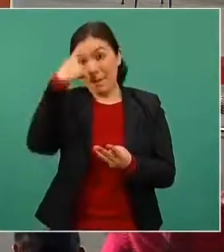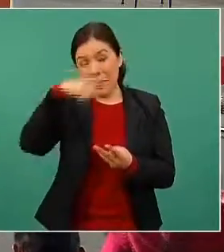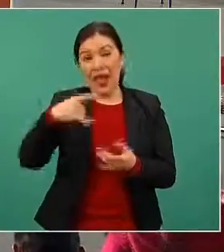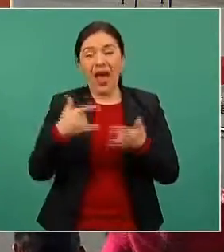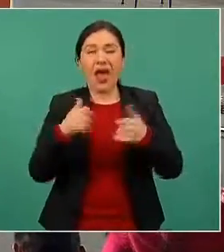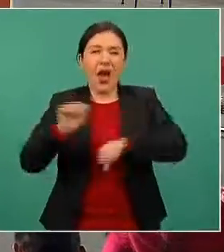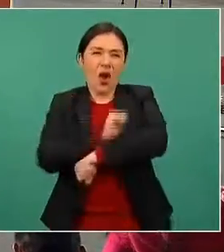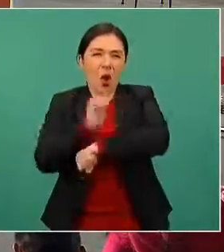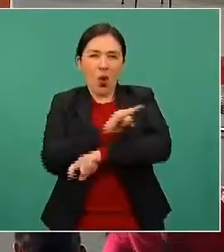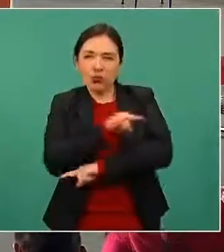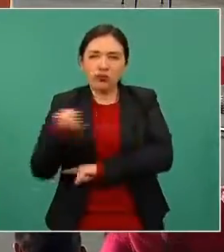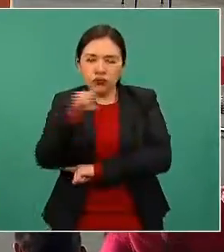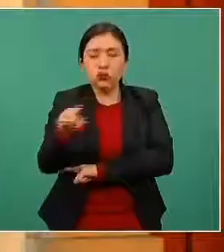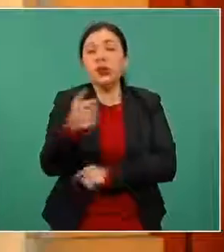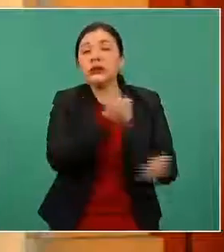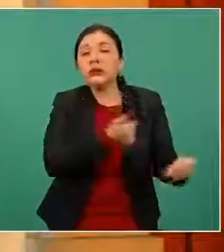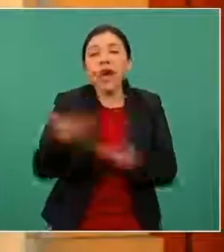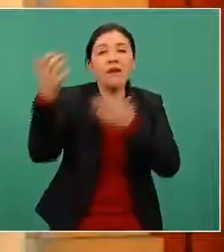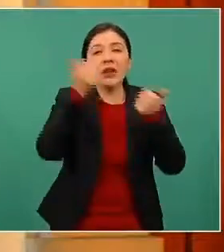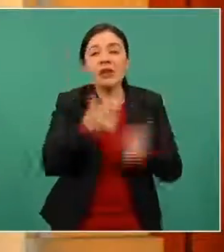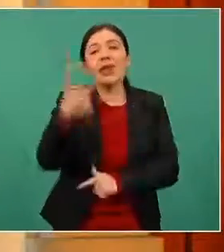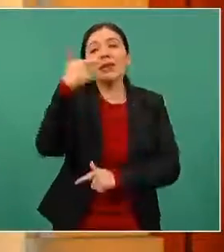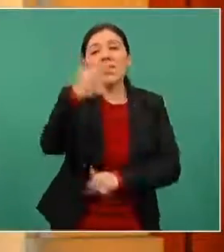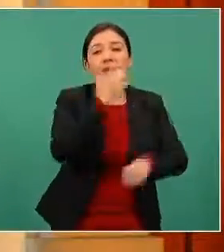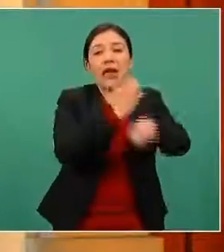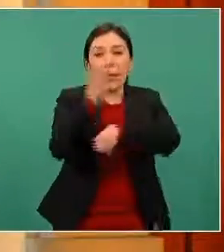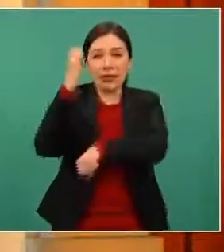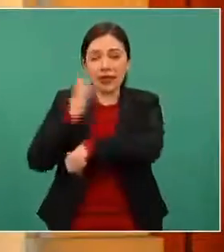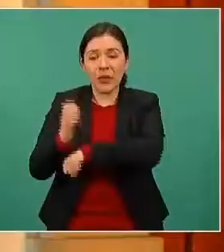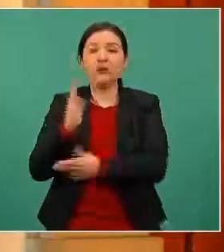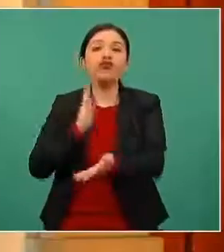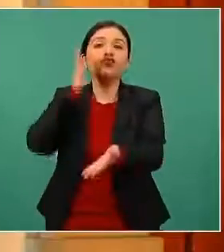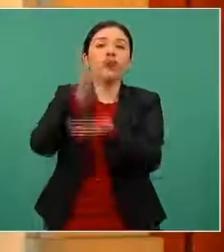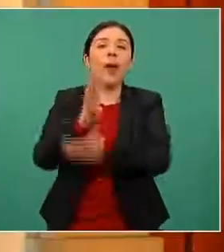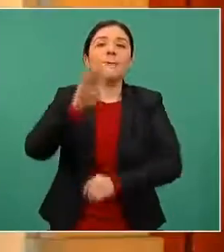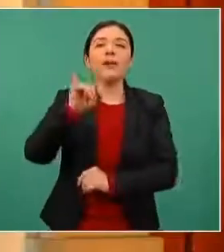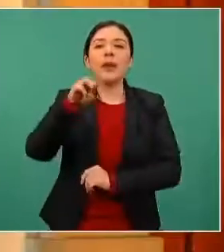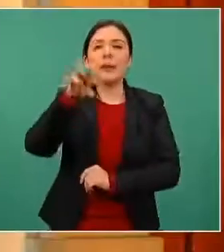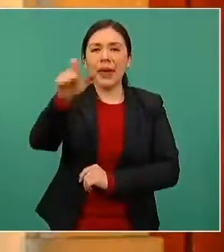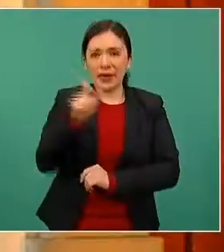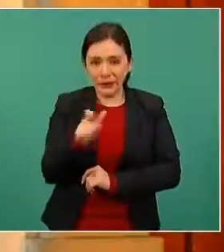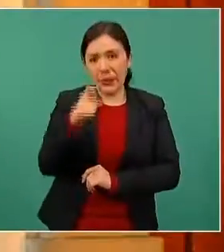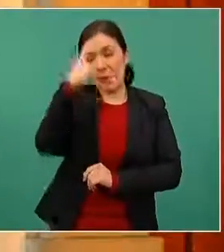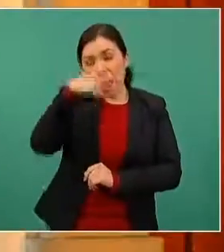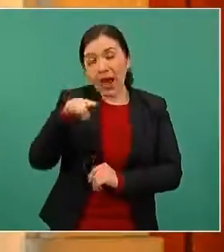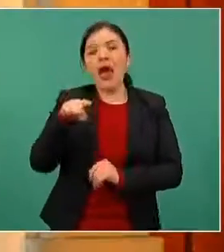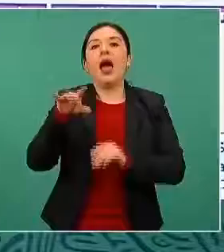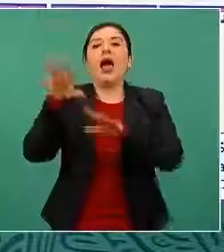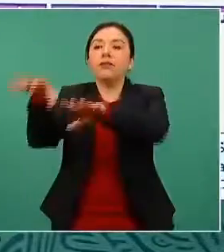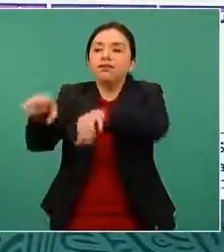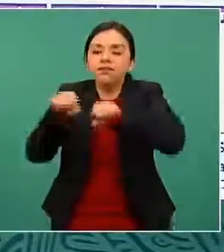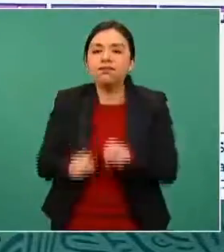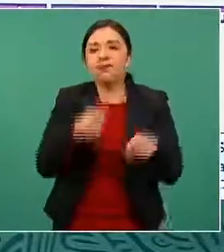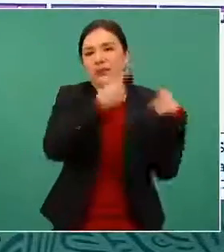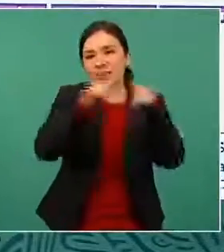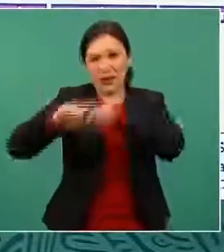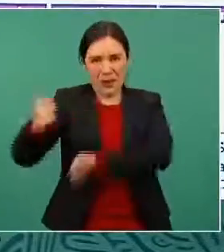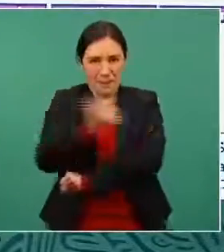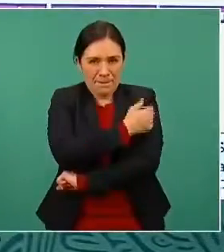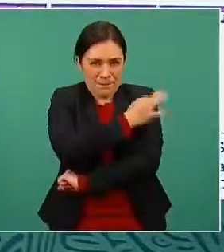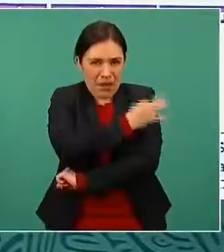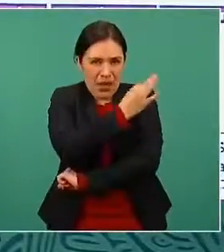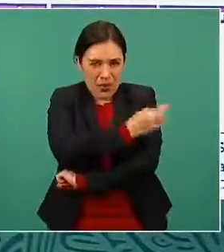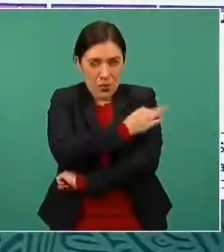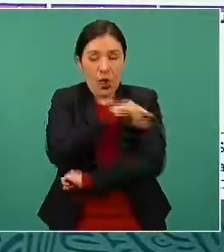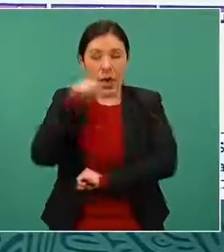terrestre hubo siete entidades que acudieron a la BIRMEX y a INCAN a recoger sus dosis.